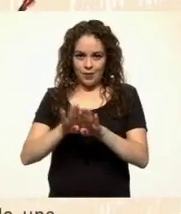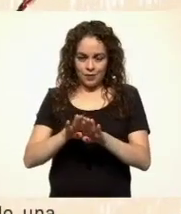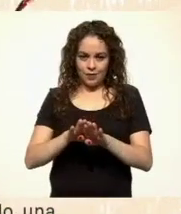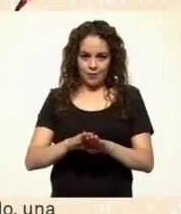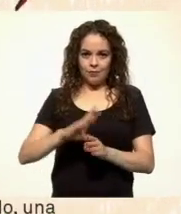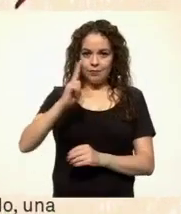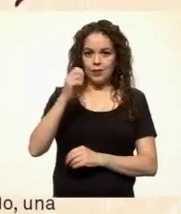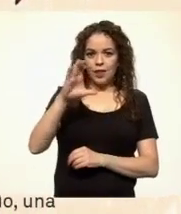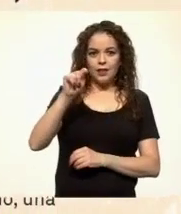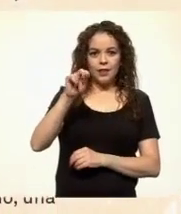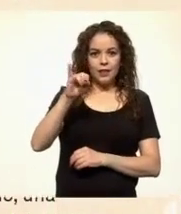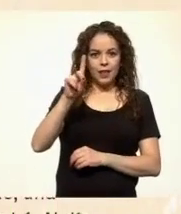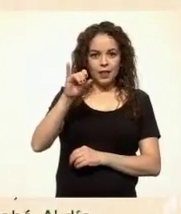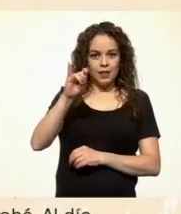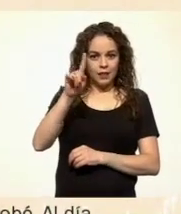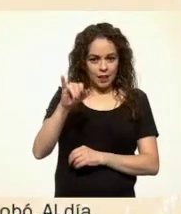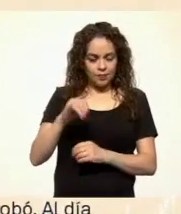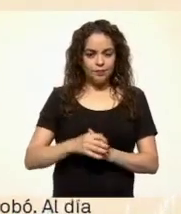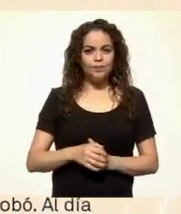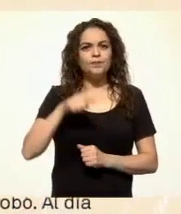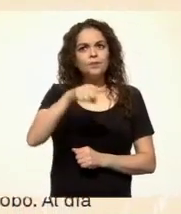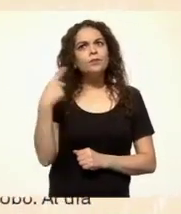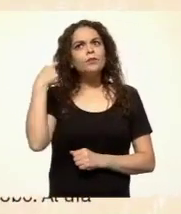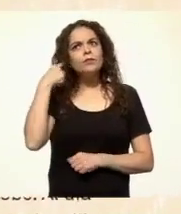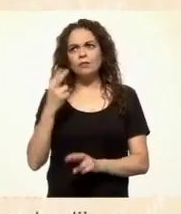cena oyó la voz que también conocía.